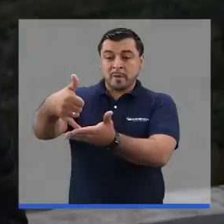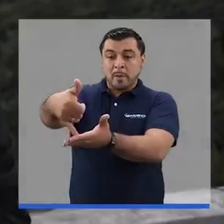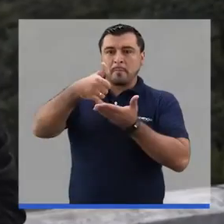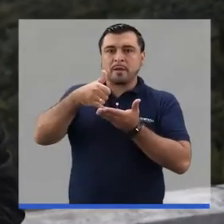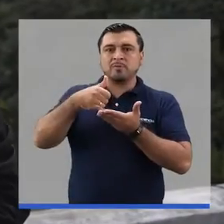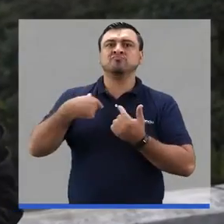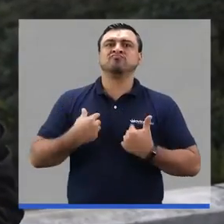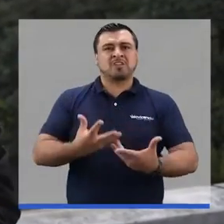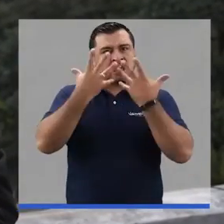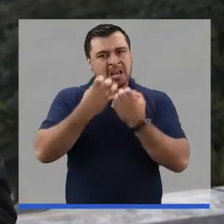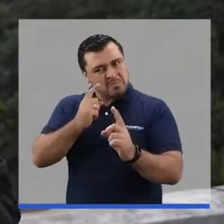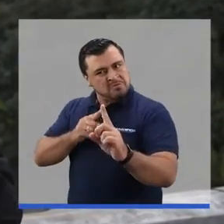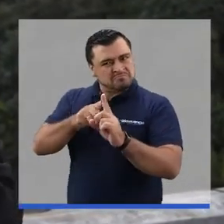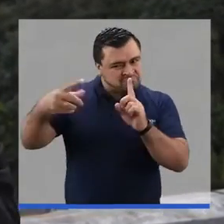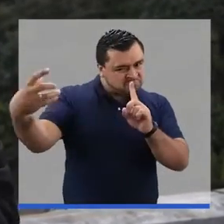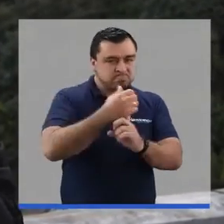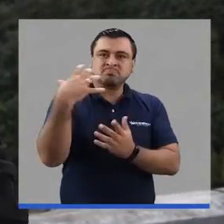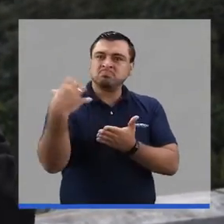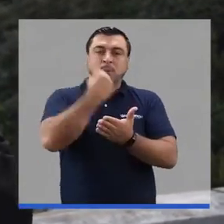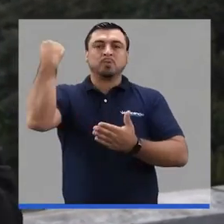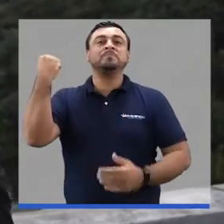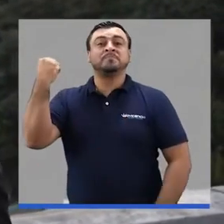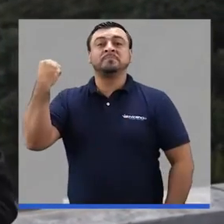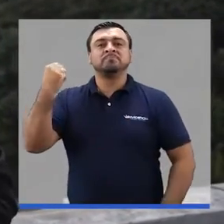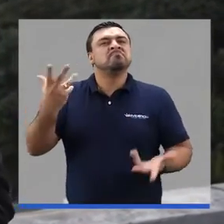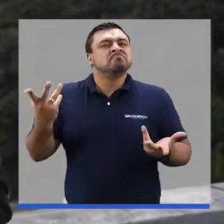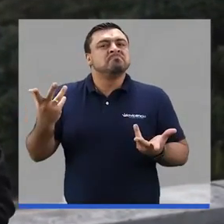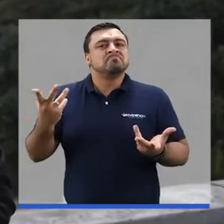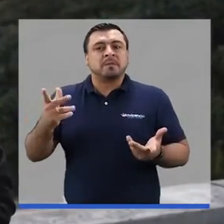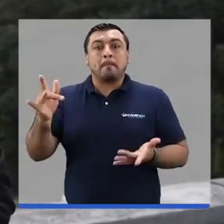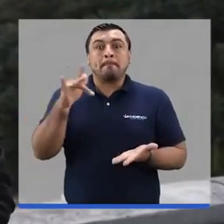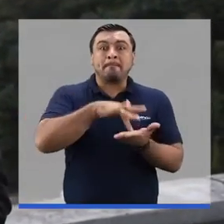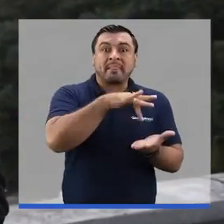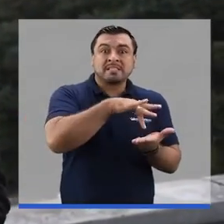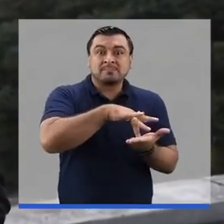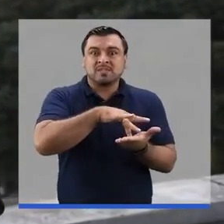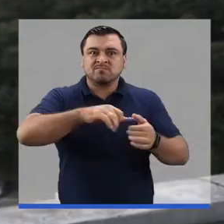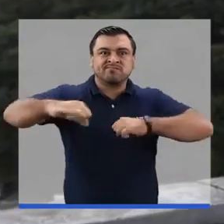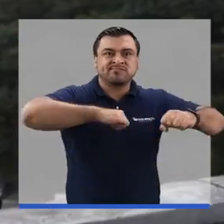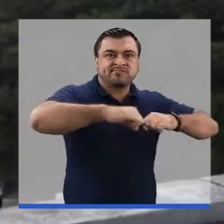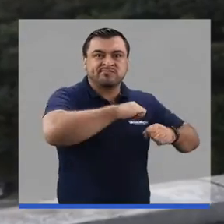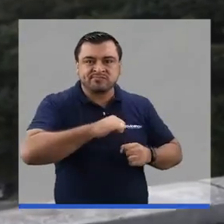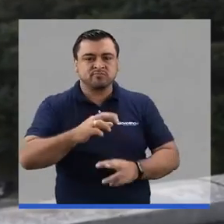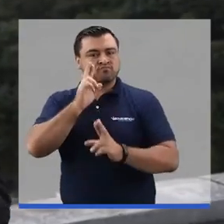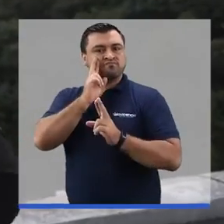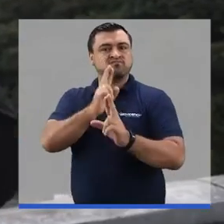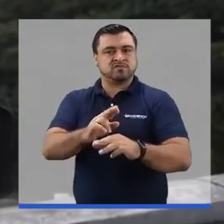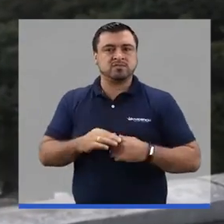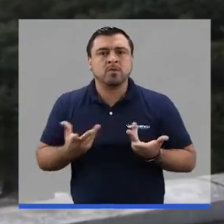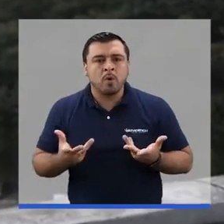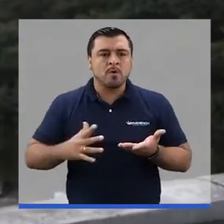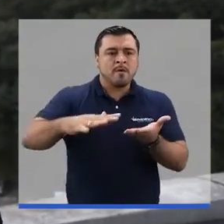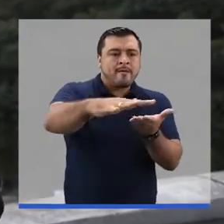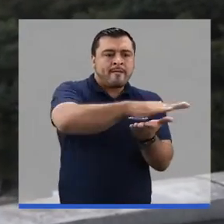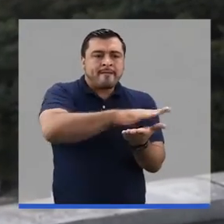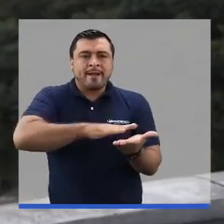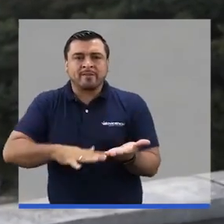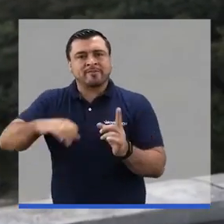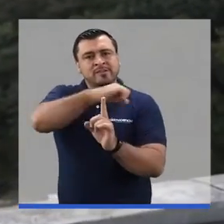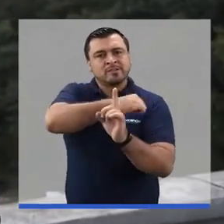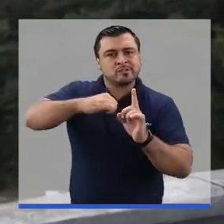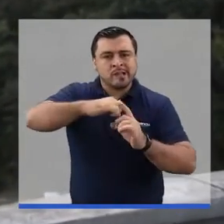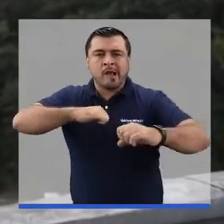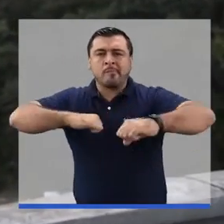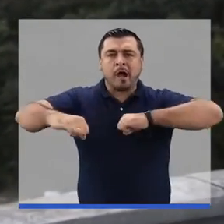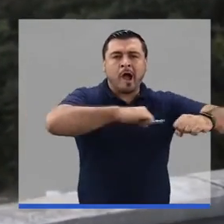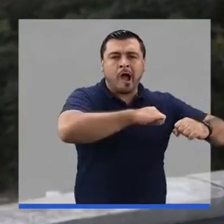Nos merecemos ganar este premio por un reconocimiento inmenso a su participación, al ejercicio que logramos mediante las cartografías sociales,